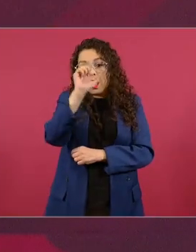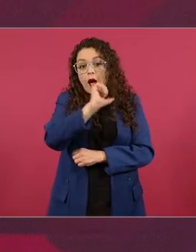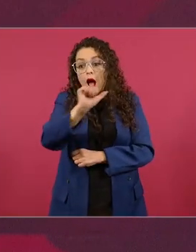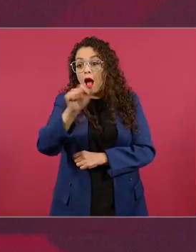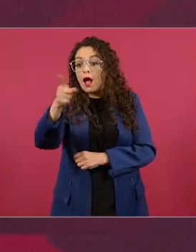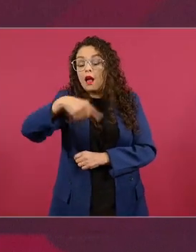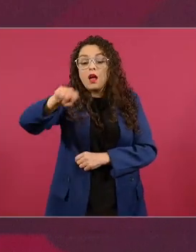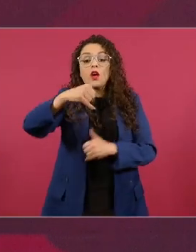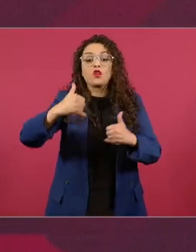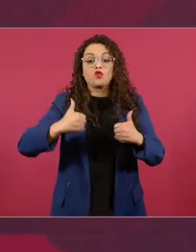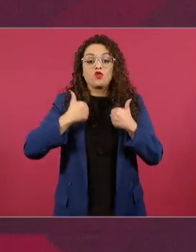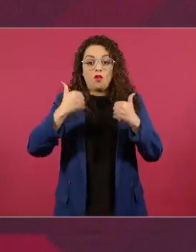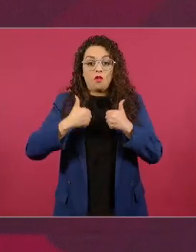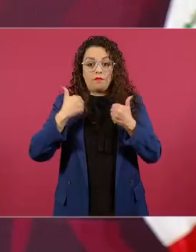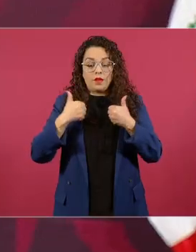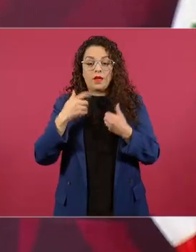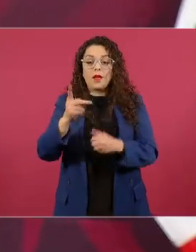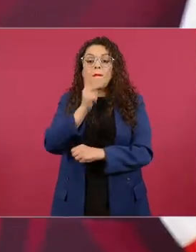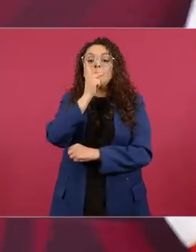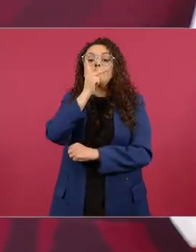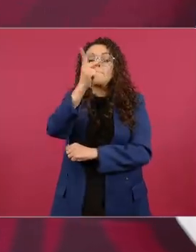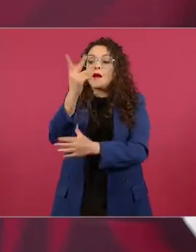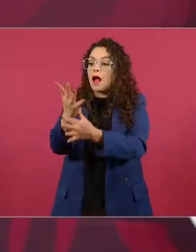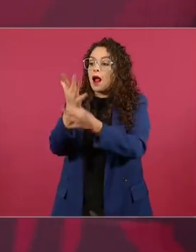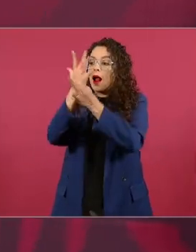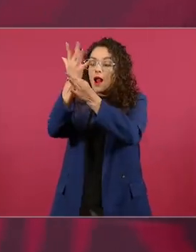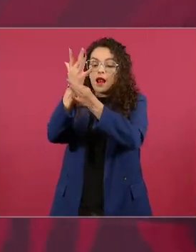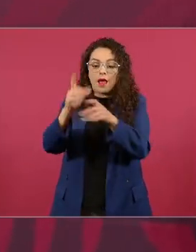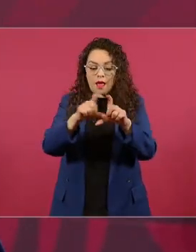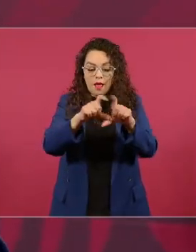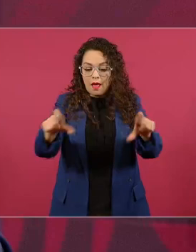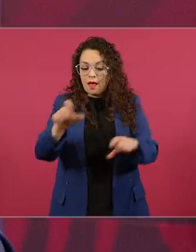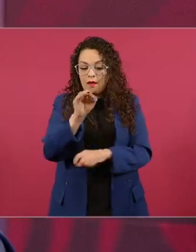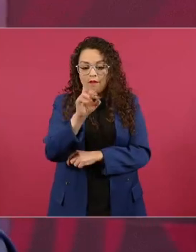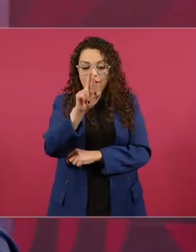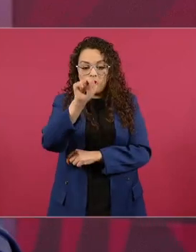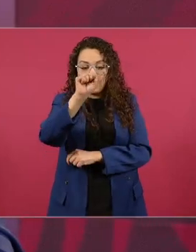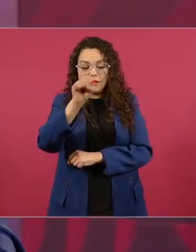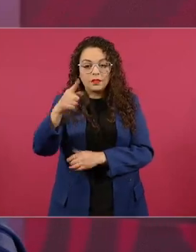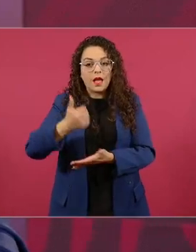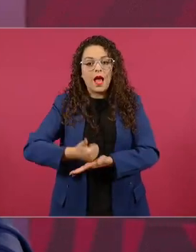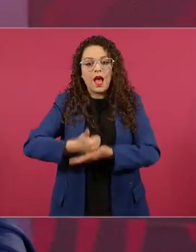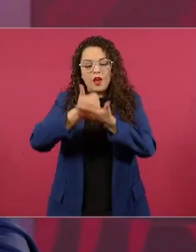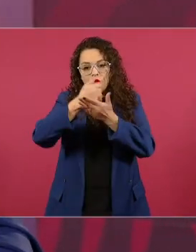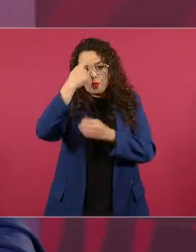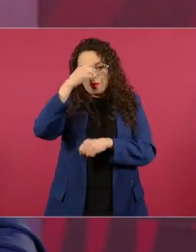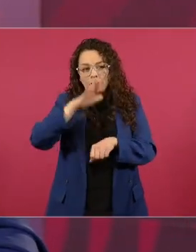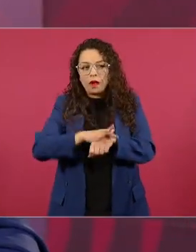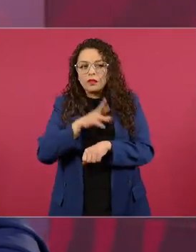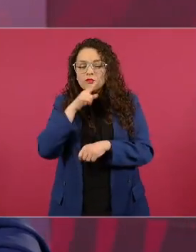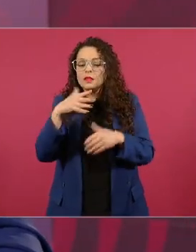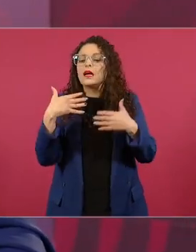así de frases que ayudan a entender mucho que son como